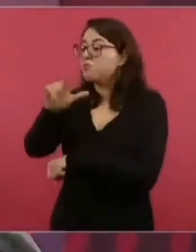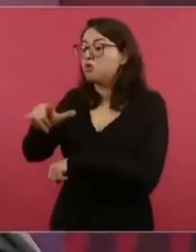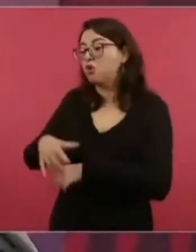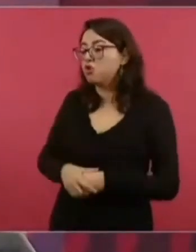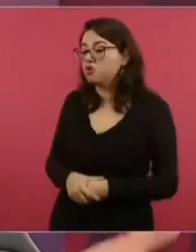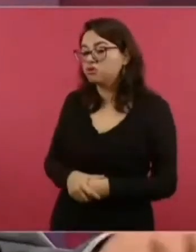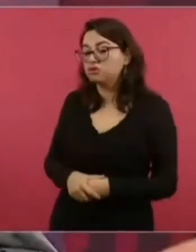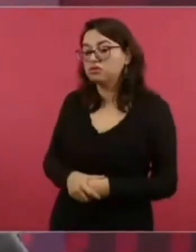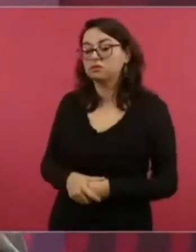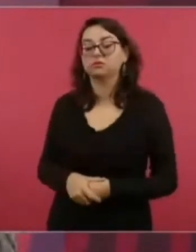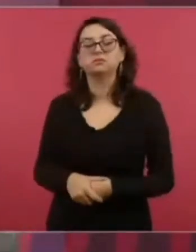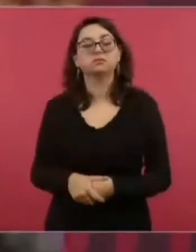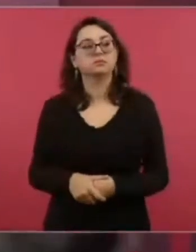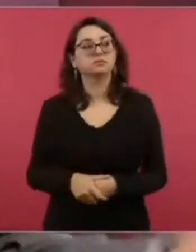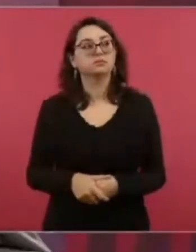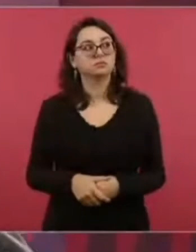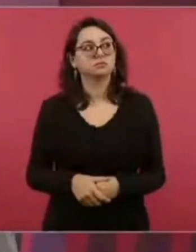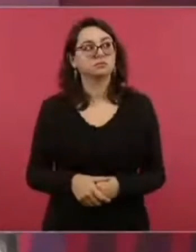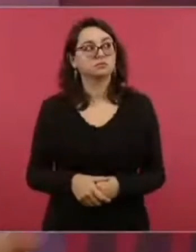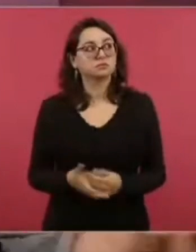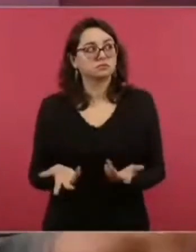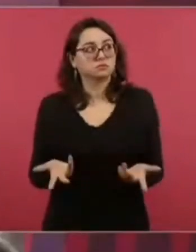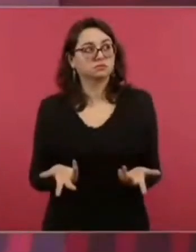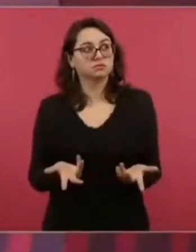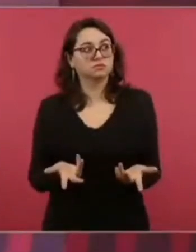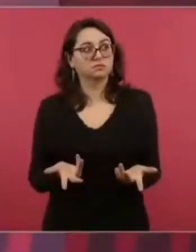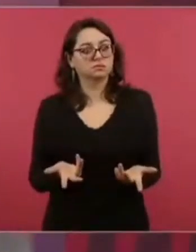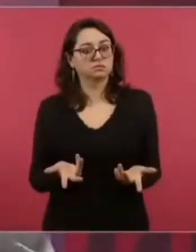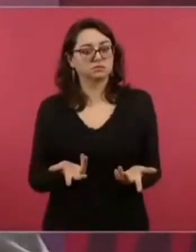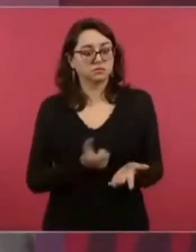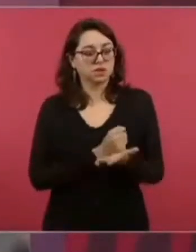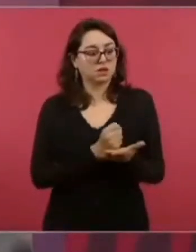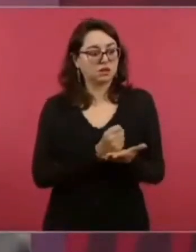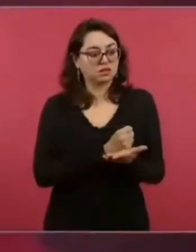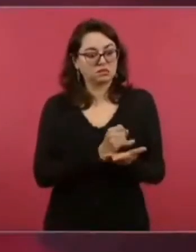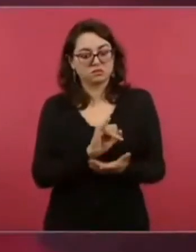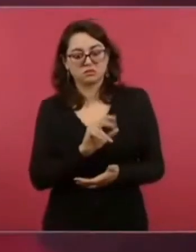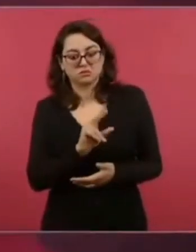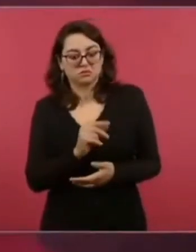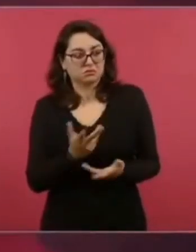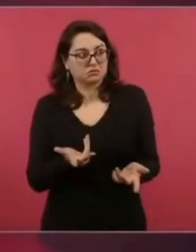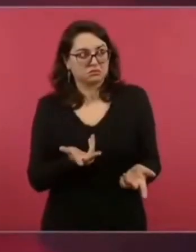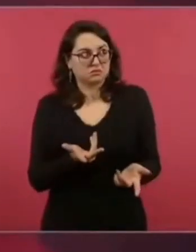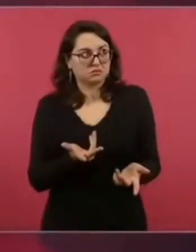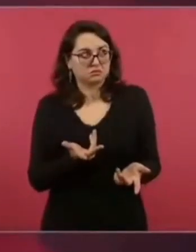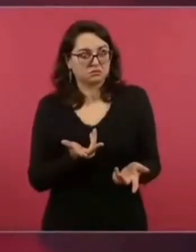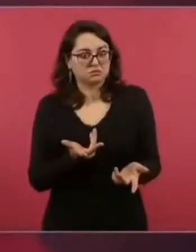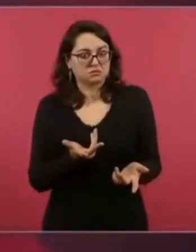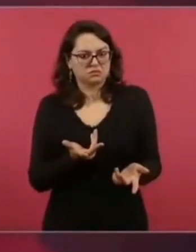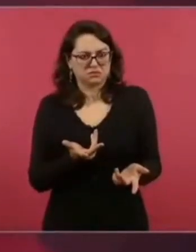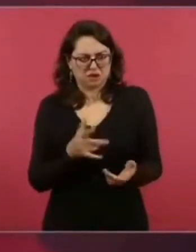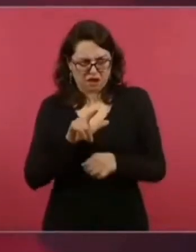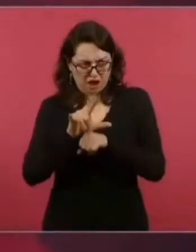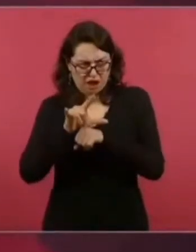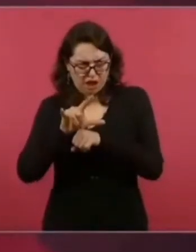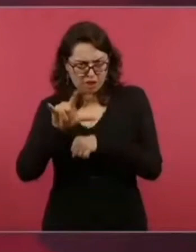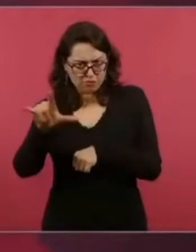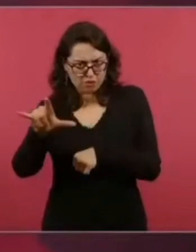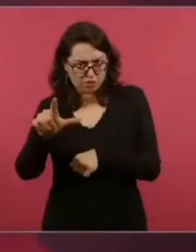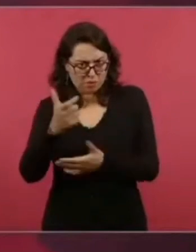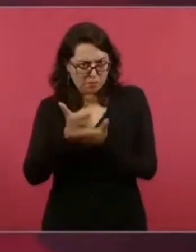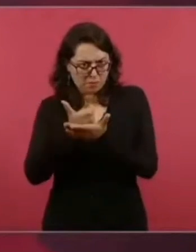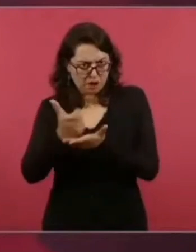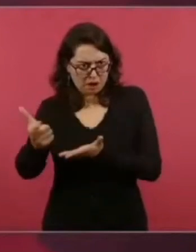Pues sí, no tengo tarjeta de crédito, ¿y qué eso qué tiene que ver que se viaja en avión? O solo el que tiene tarjeta de crédito